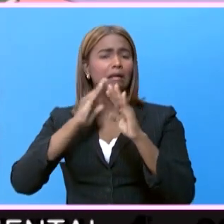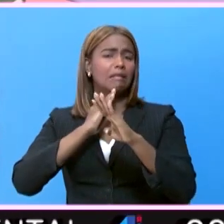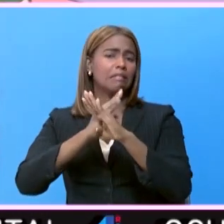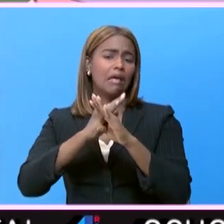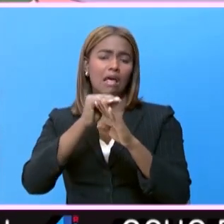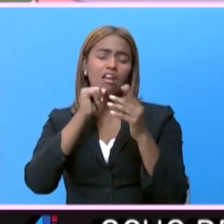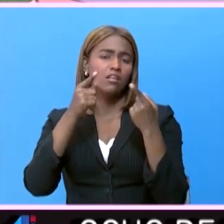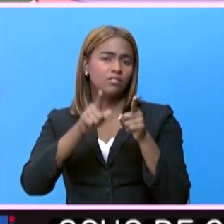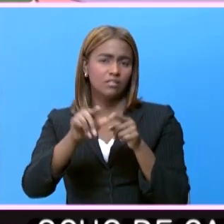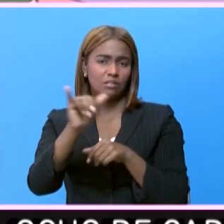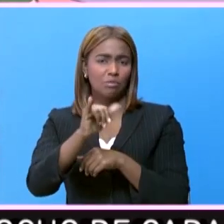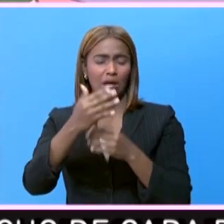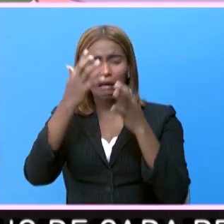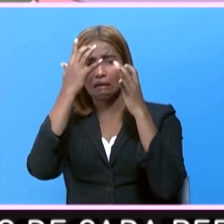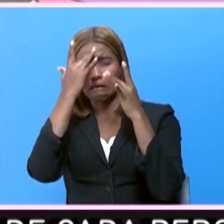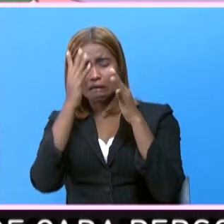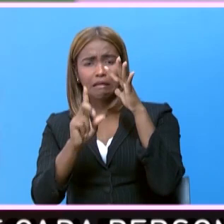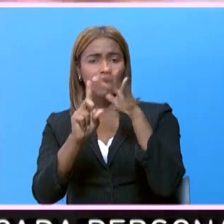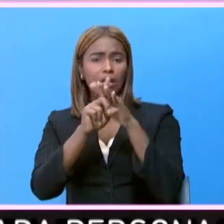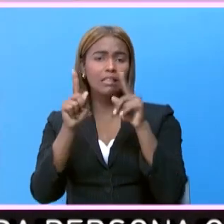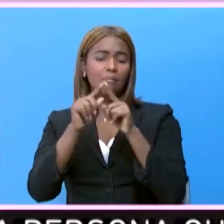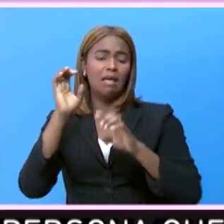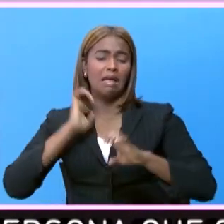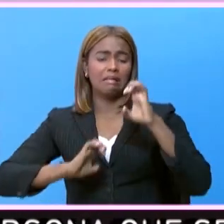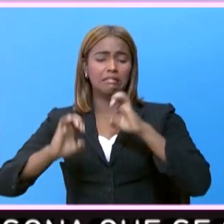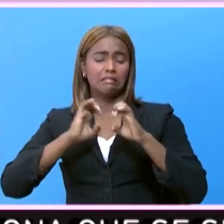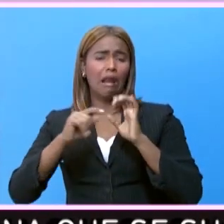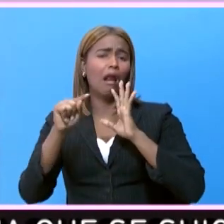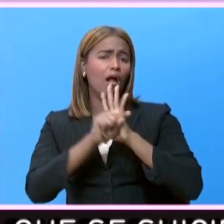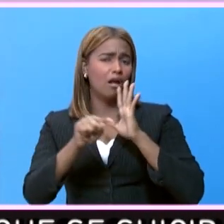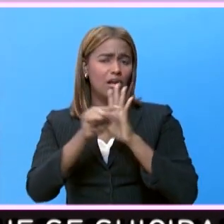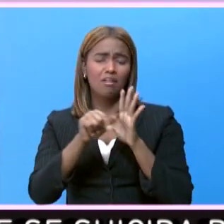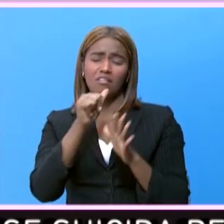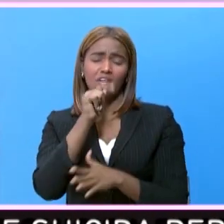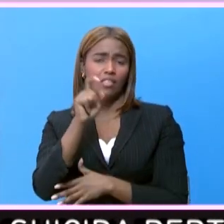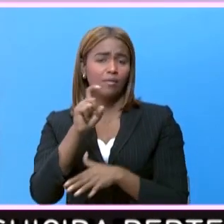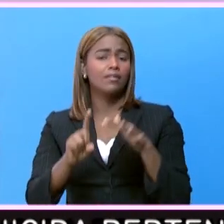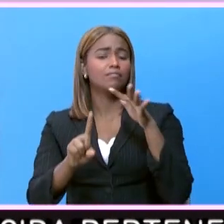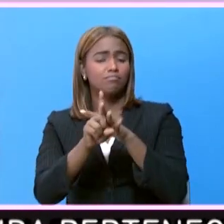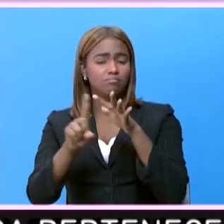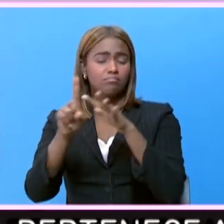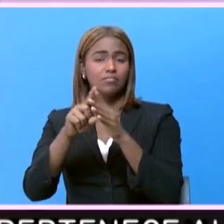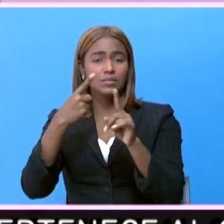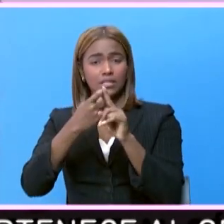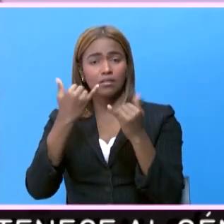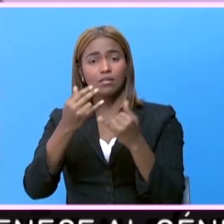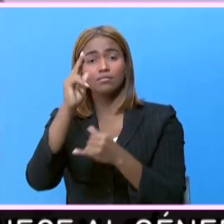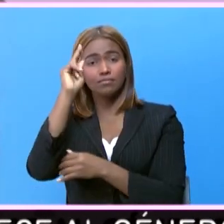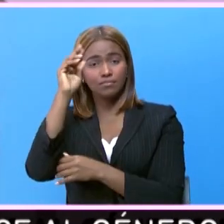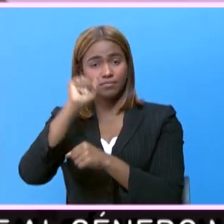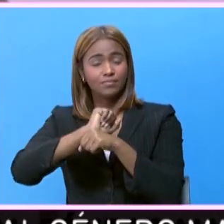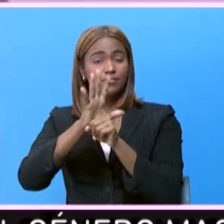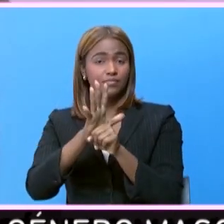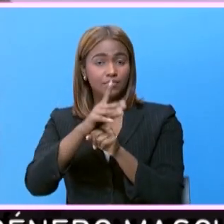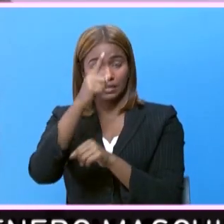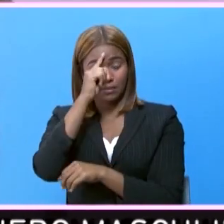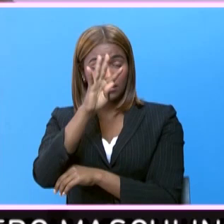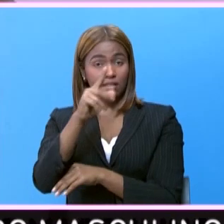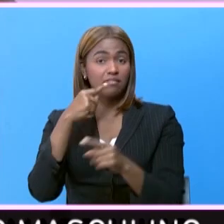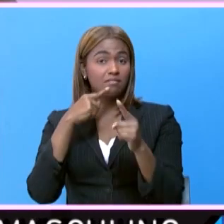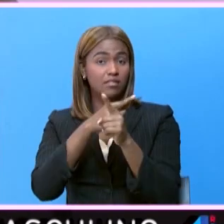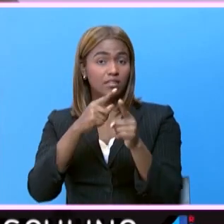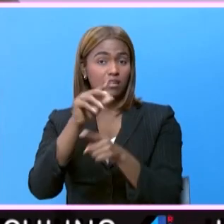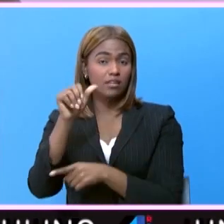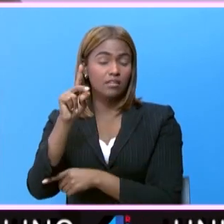factores como el estrés y las reacciones emocionales negativas que se presentan producto de la pandemia. Para 4R de